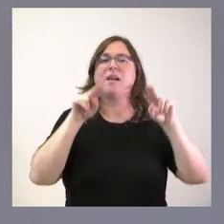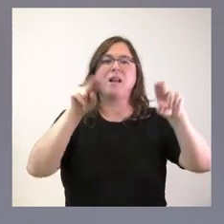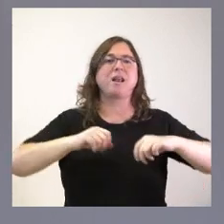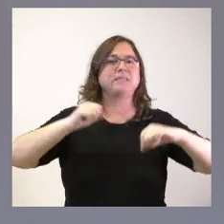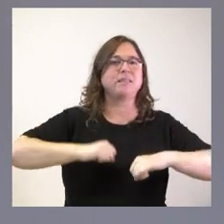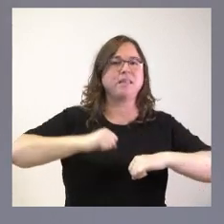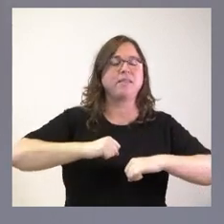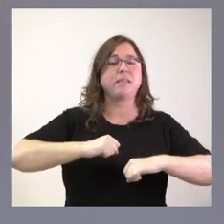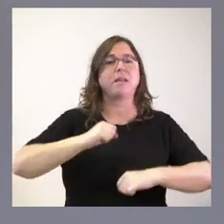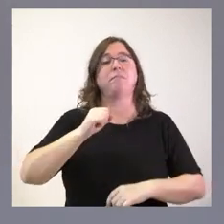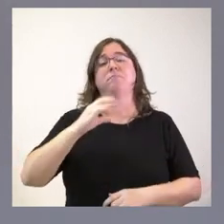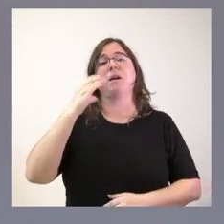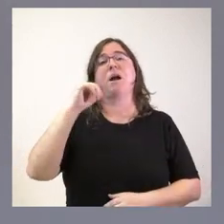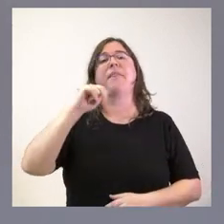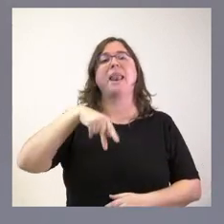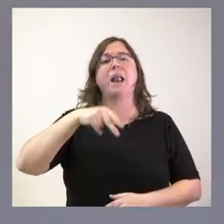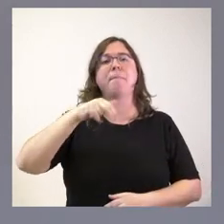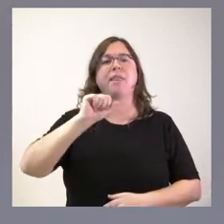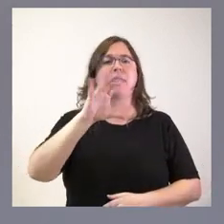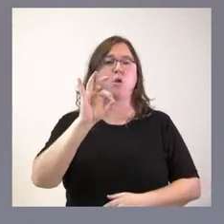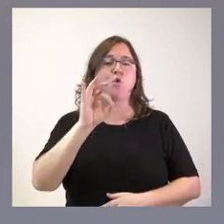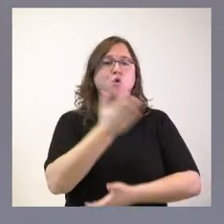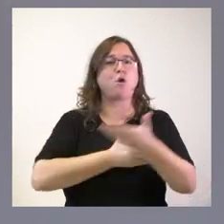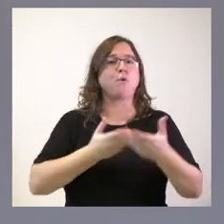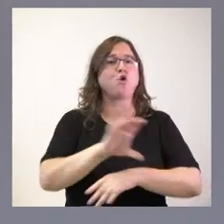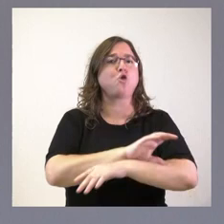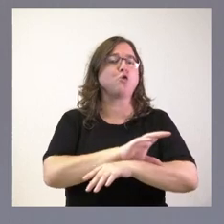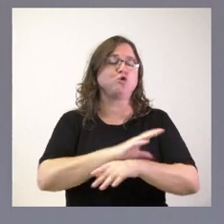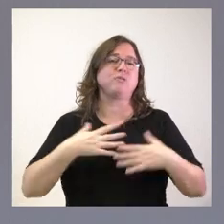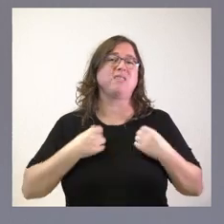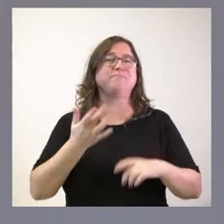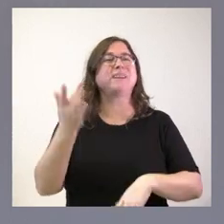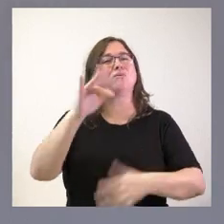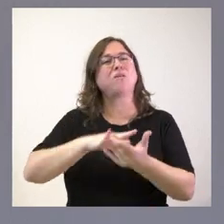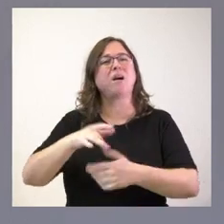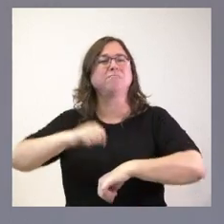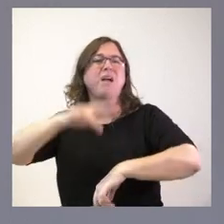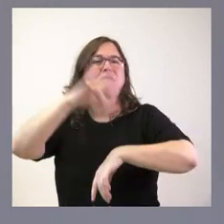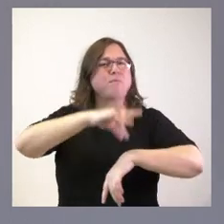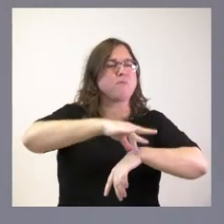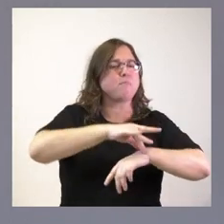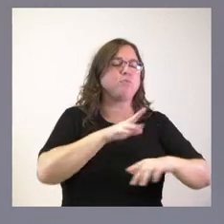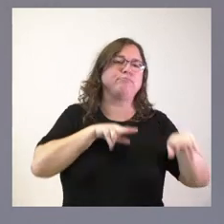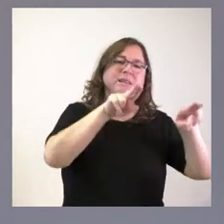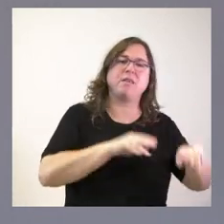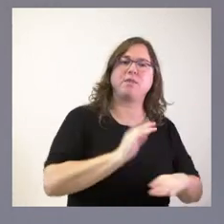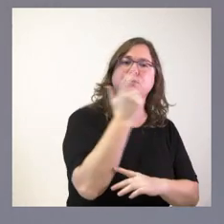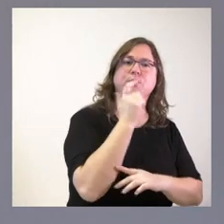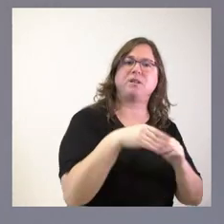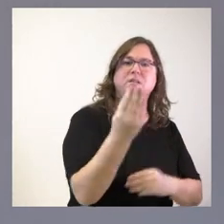Cardenal Marcelo con la Consejería de Sanidad para plazas de convalescencia. Por tanto, tiene ese carácter sociosanitario.